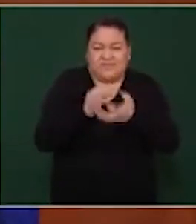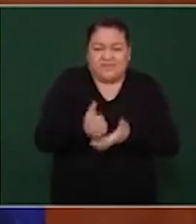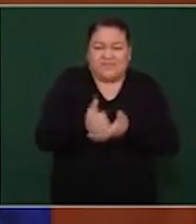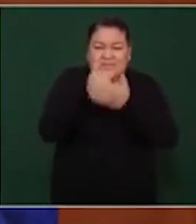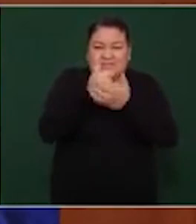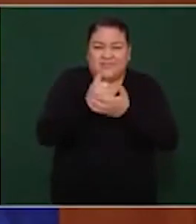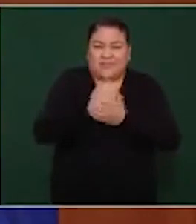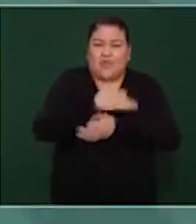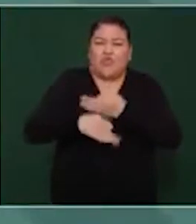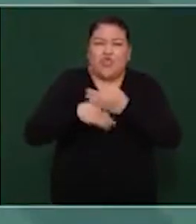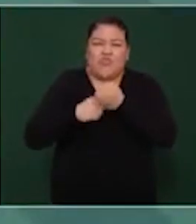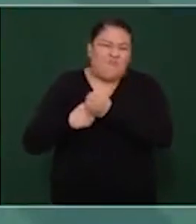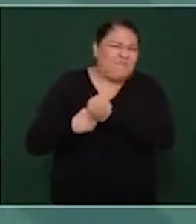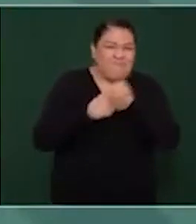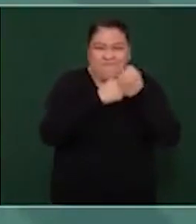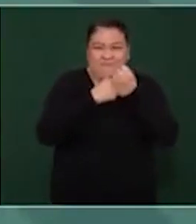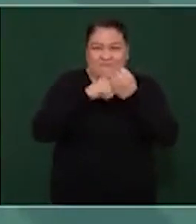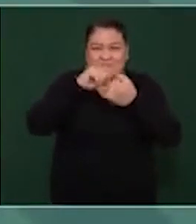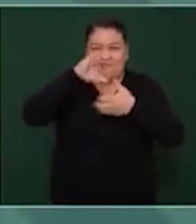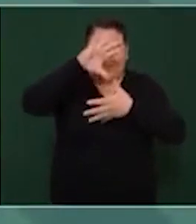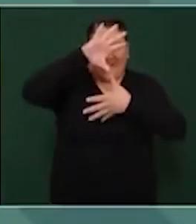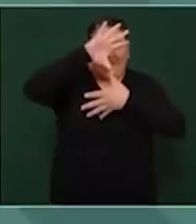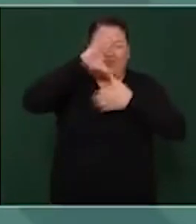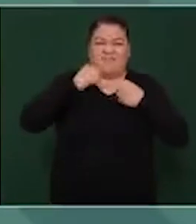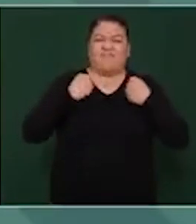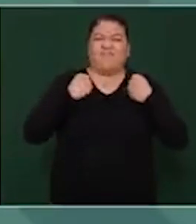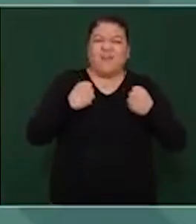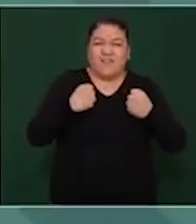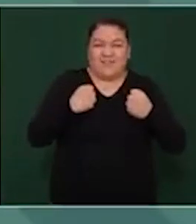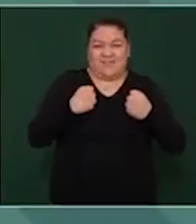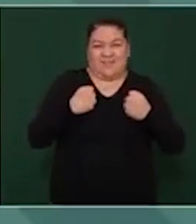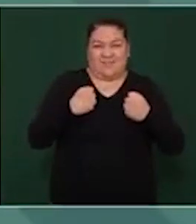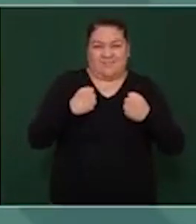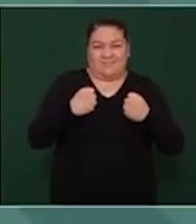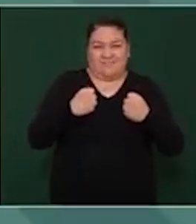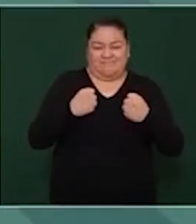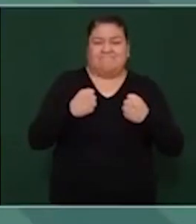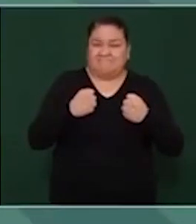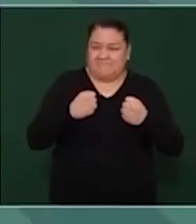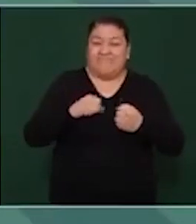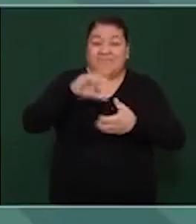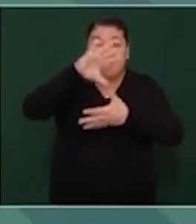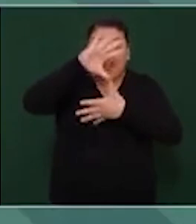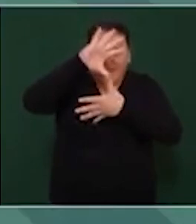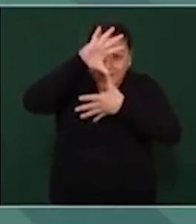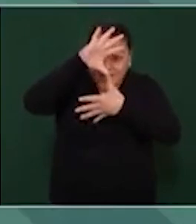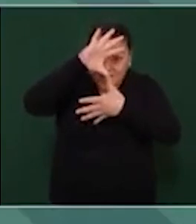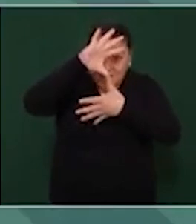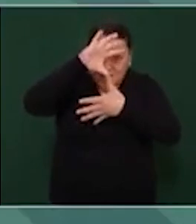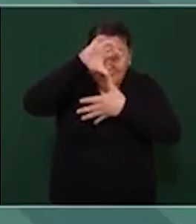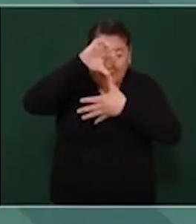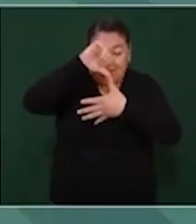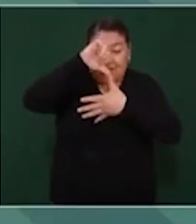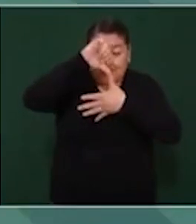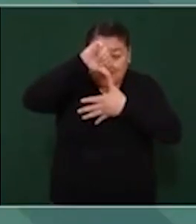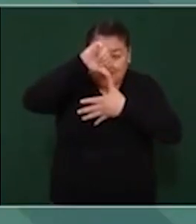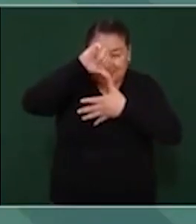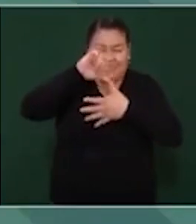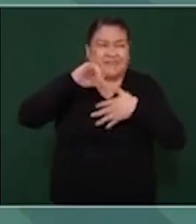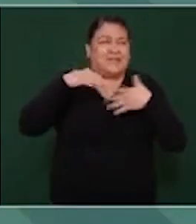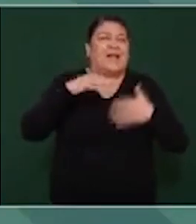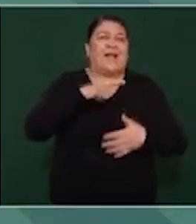fortalecernos como región en el mundo. América tiene muchos